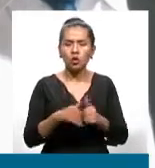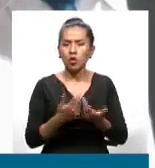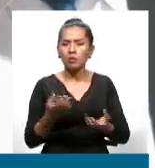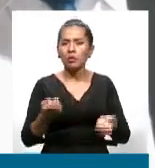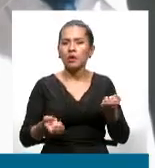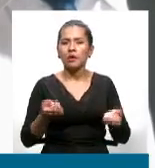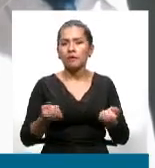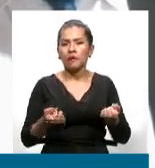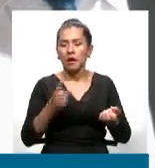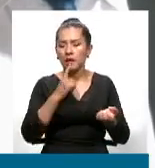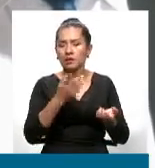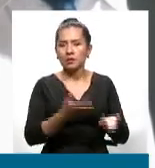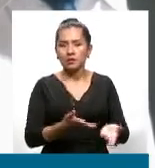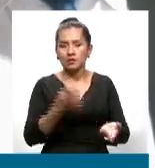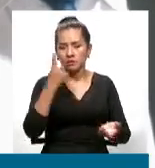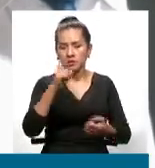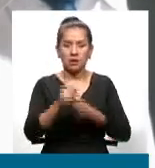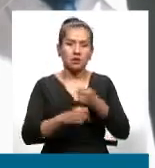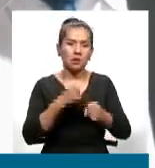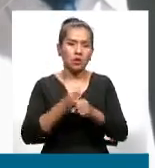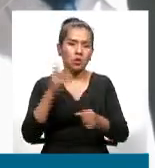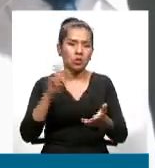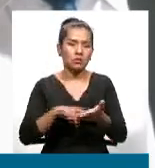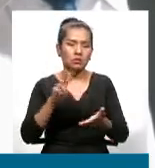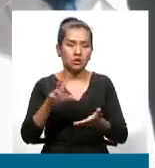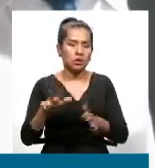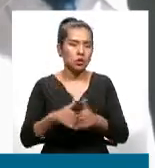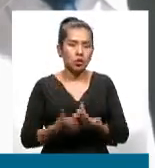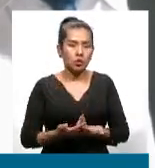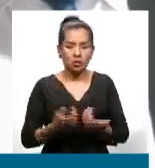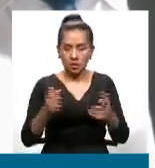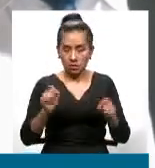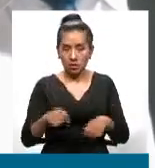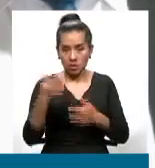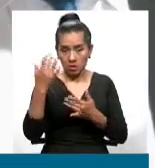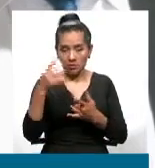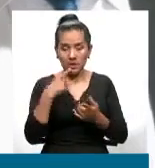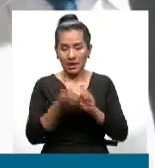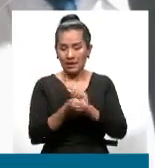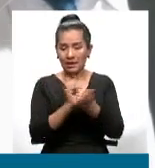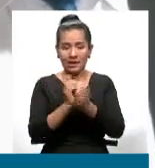eso para esta gestión 2023? ¿Esperan algunas transformaciones?